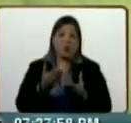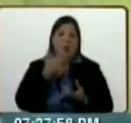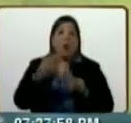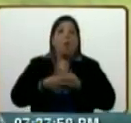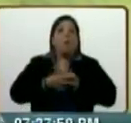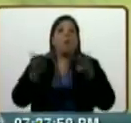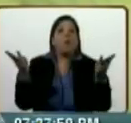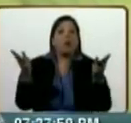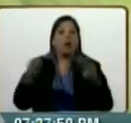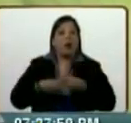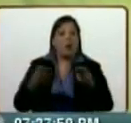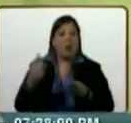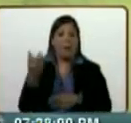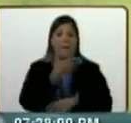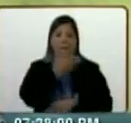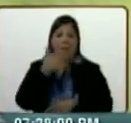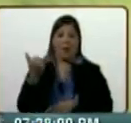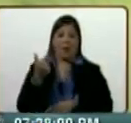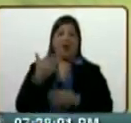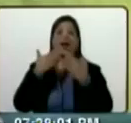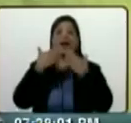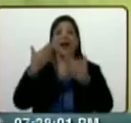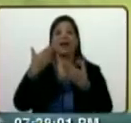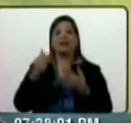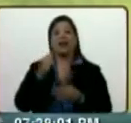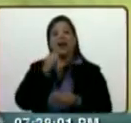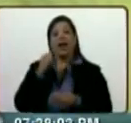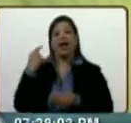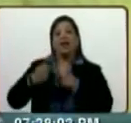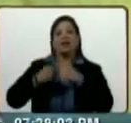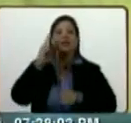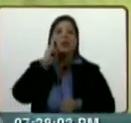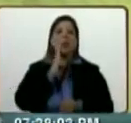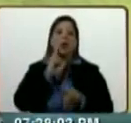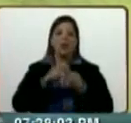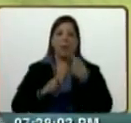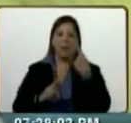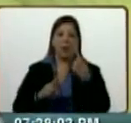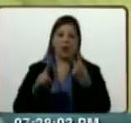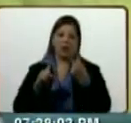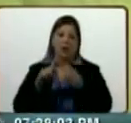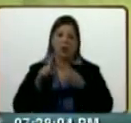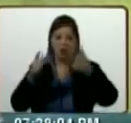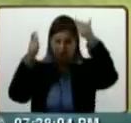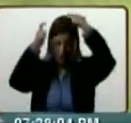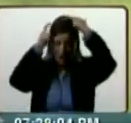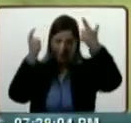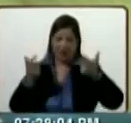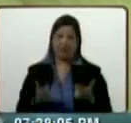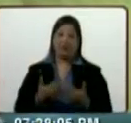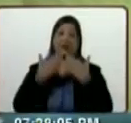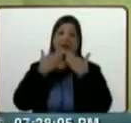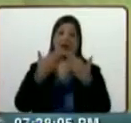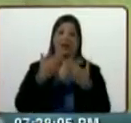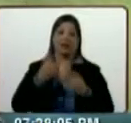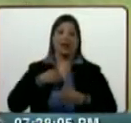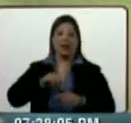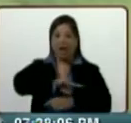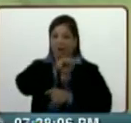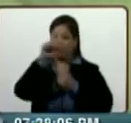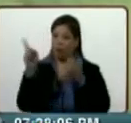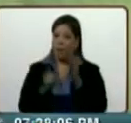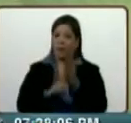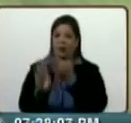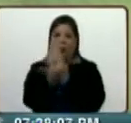en el mundo. Esto es gracias además a la herencia de Simón Bolívar y a la herencia de Hugo Chávez. Y bueno, además está blindado desde todo